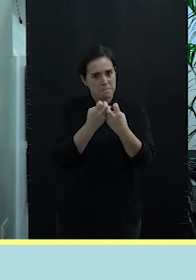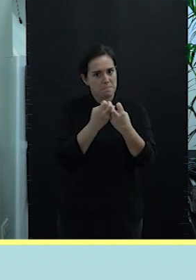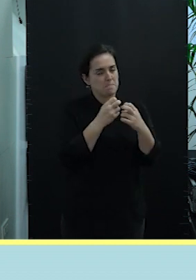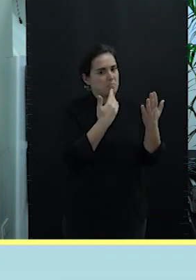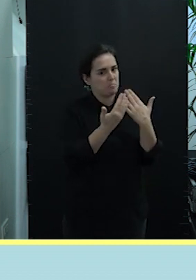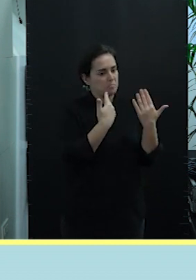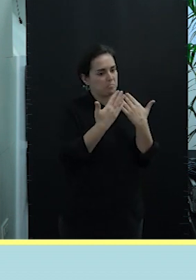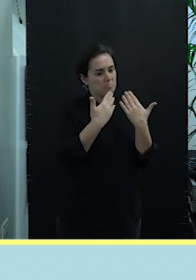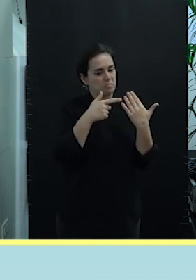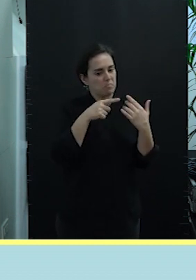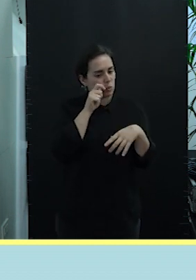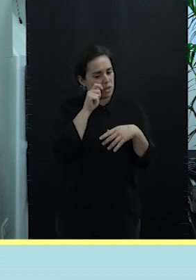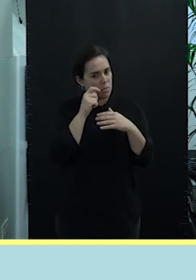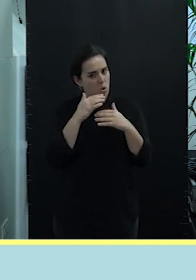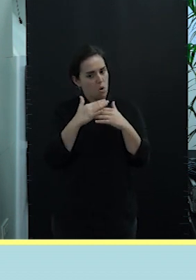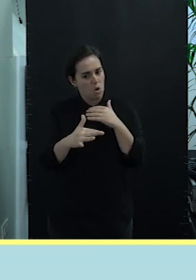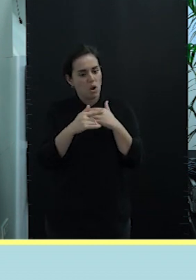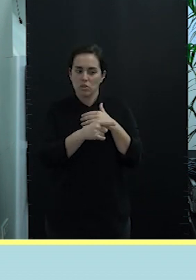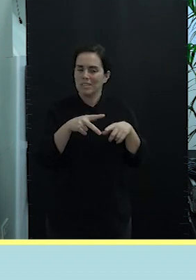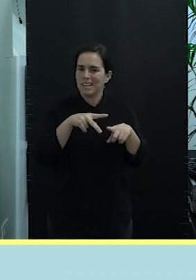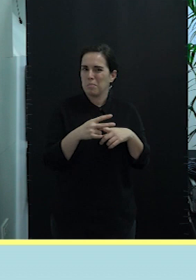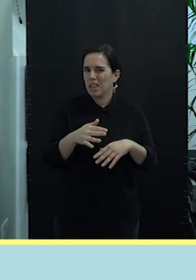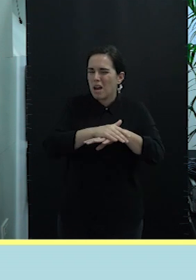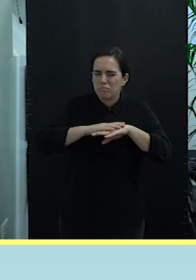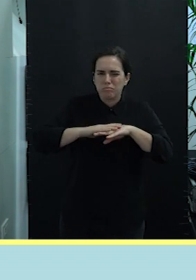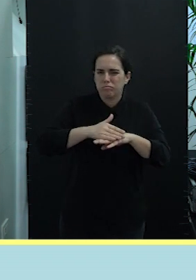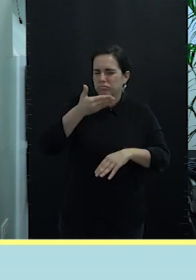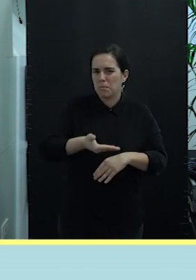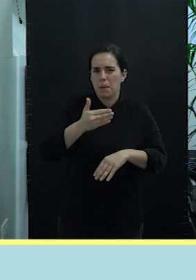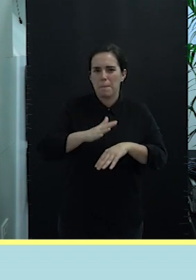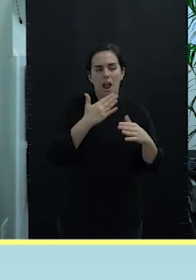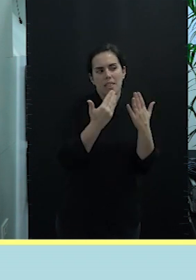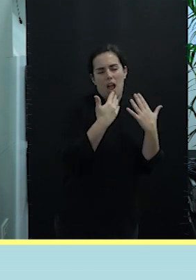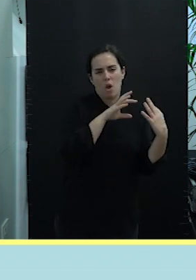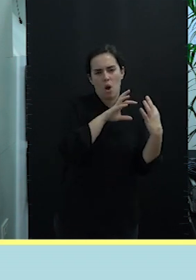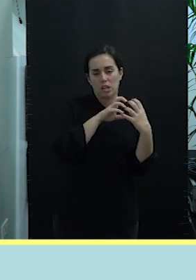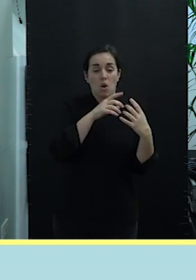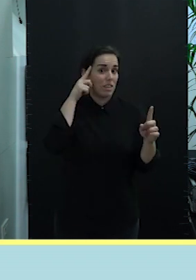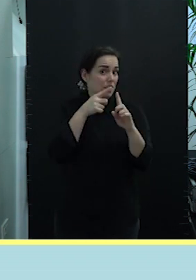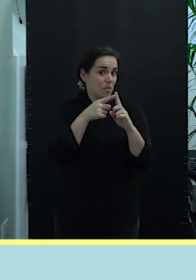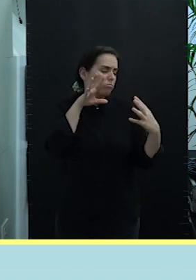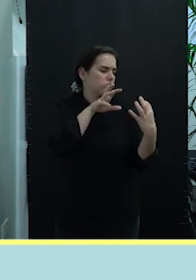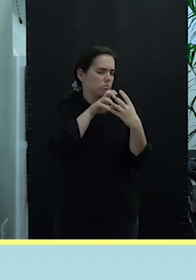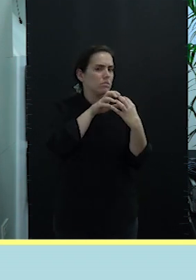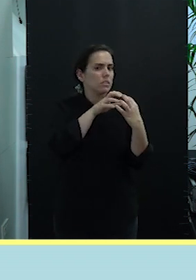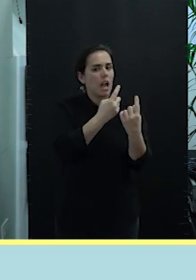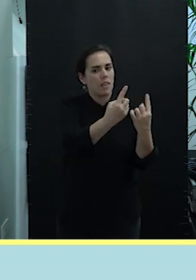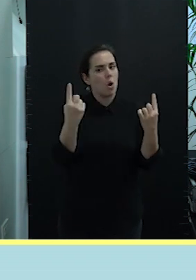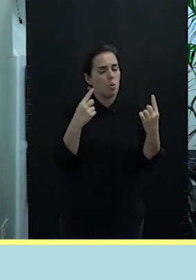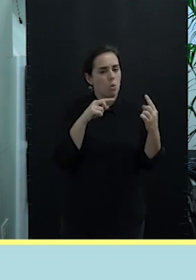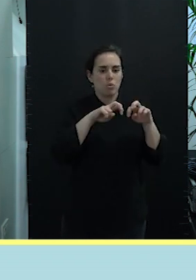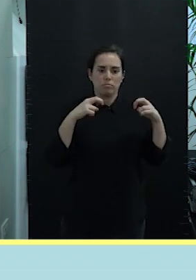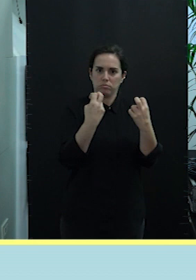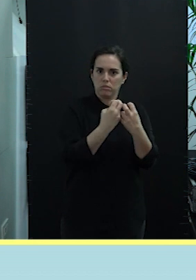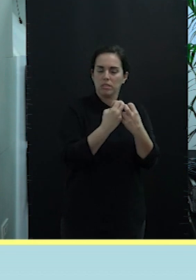el turismo marinero son una herramienta fundamental para el diálogo y han cumplido su objetivo. Consensuar con cada uno de los componentes de las mesas y